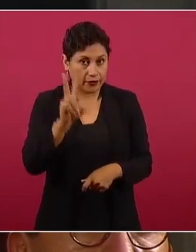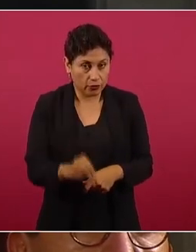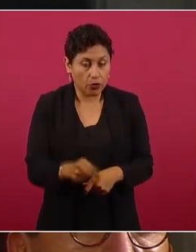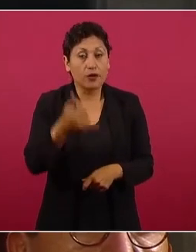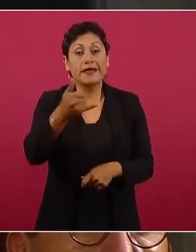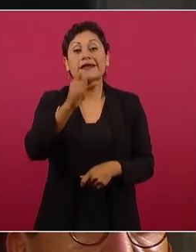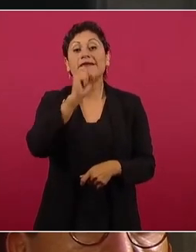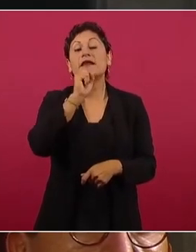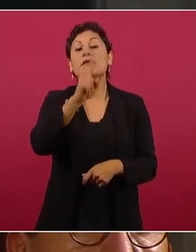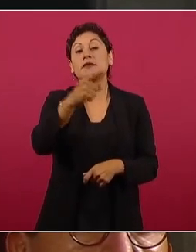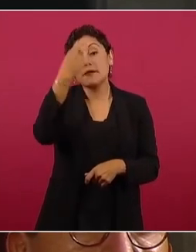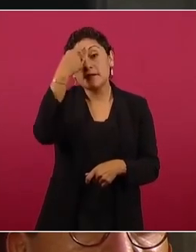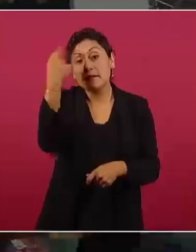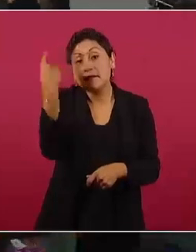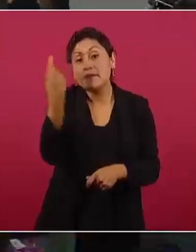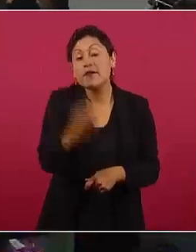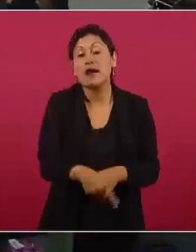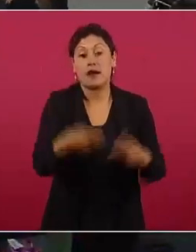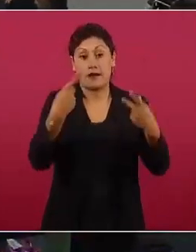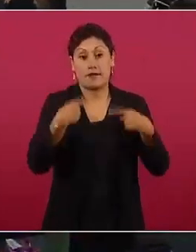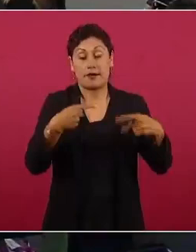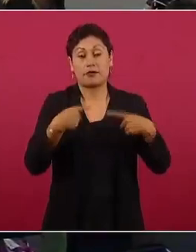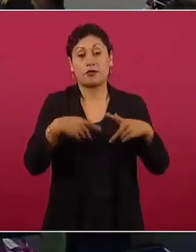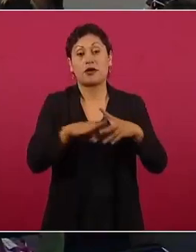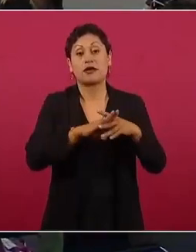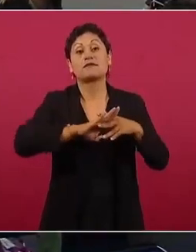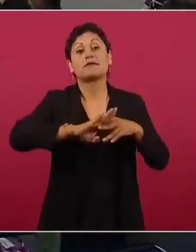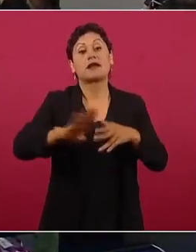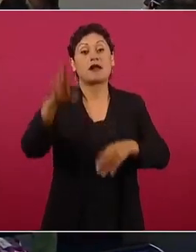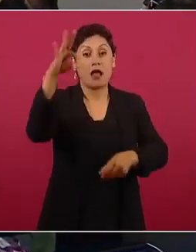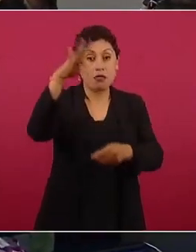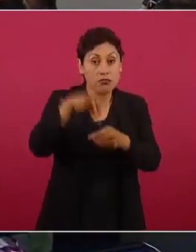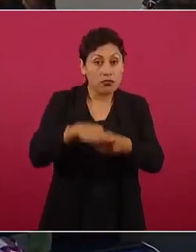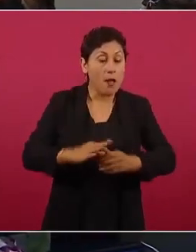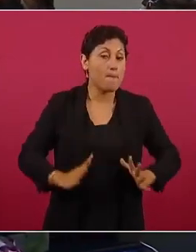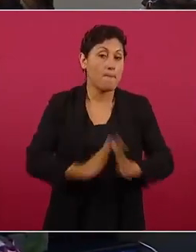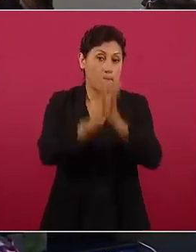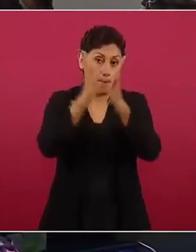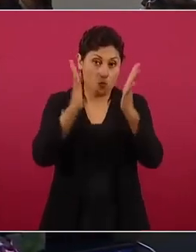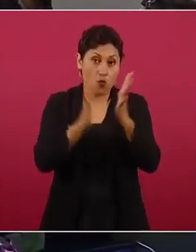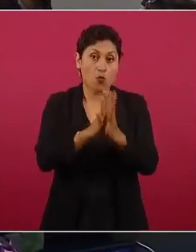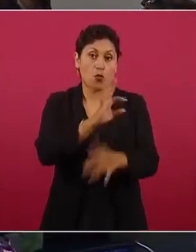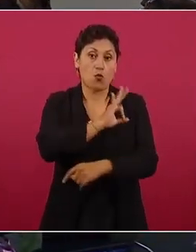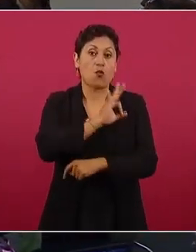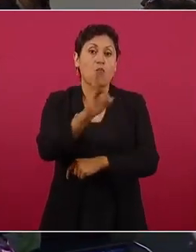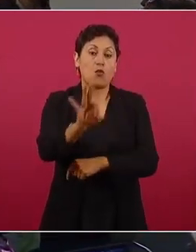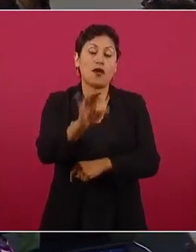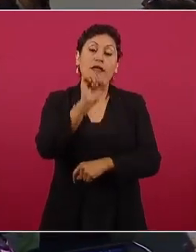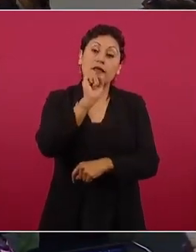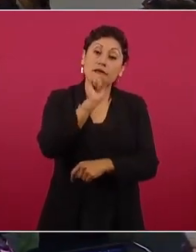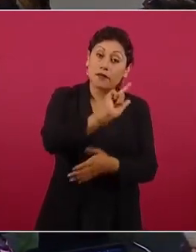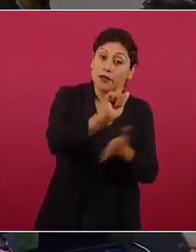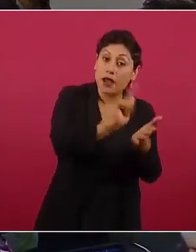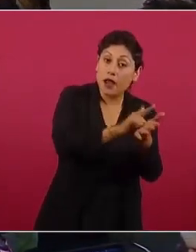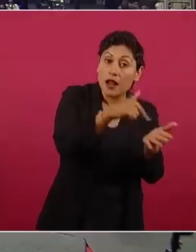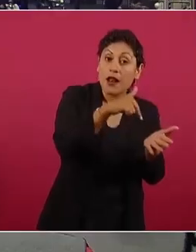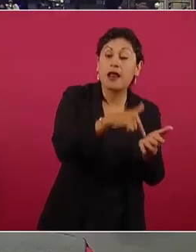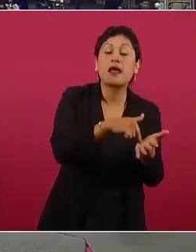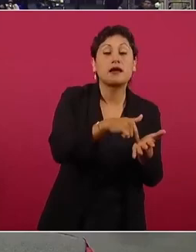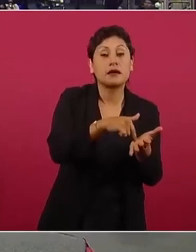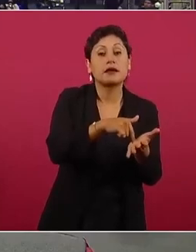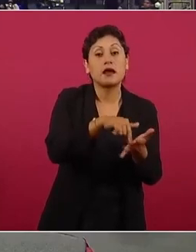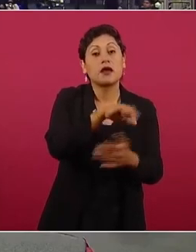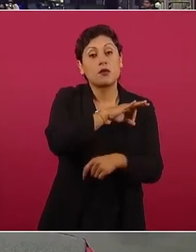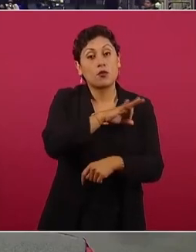migrante pueda participar de manera directa en las elecciones. También garantizaría la participación